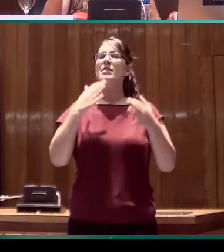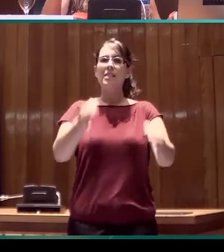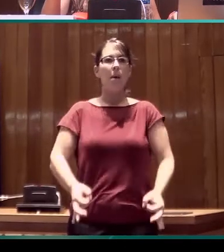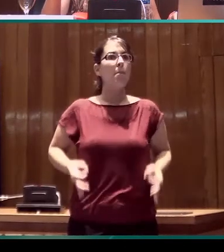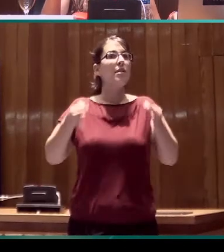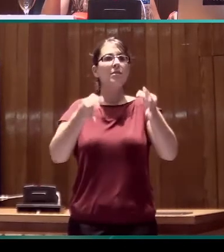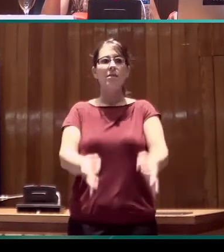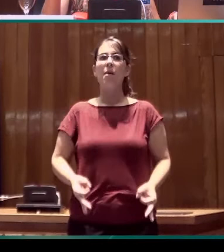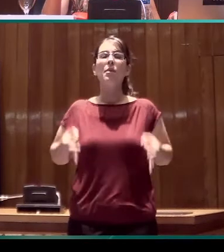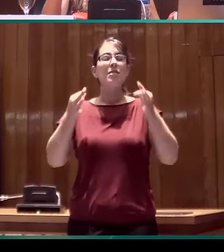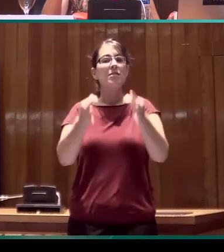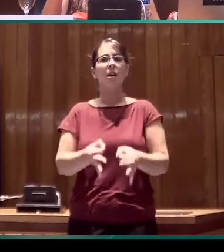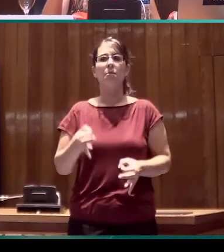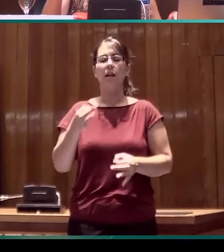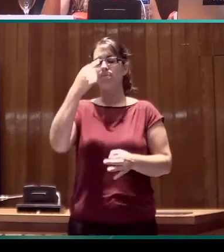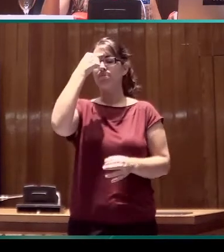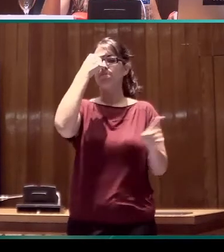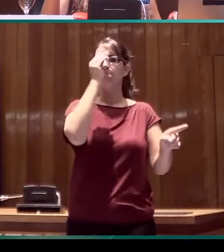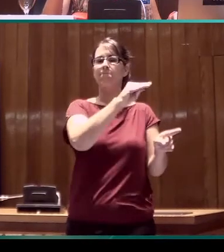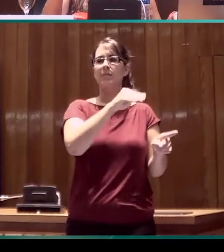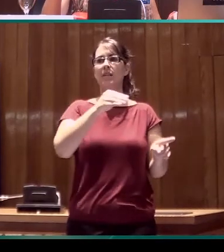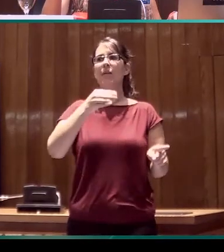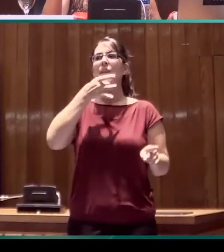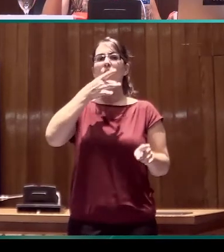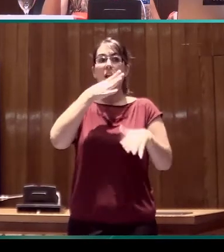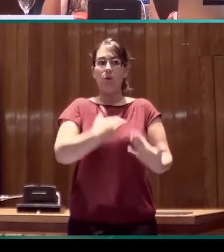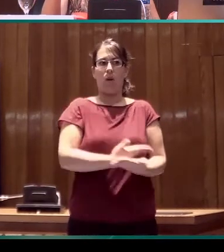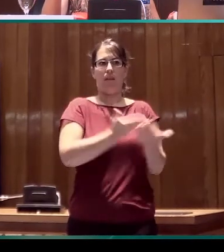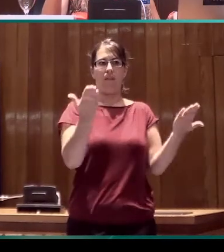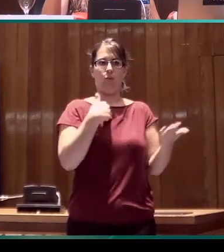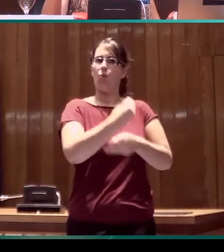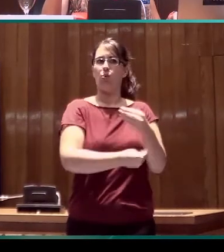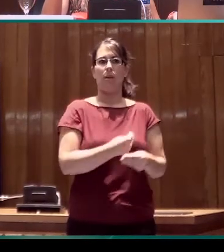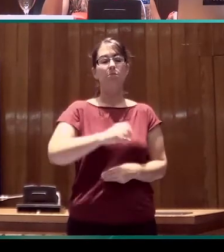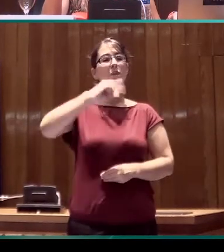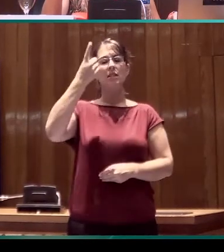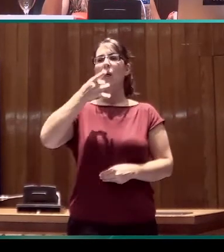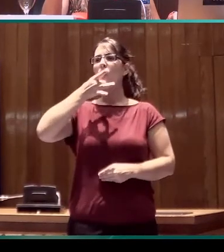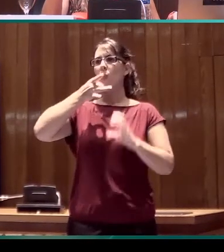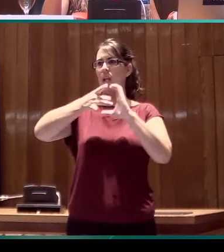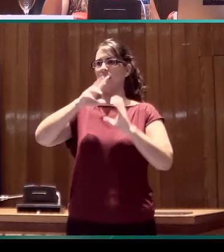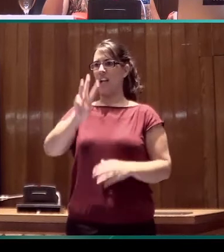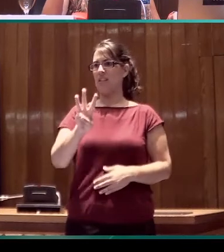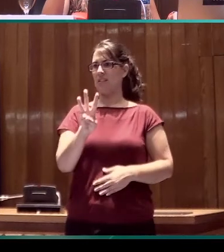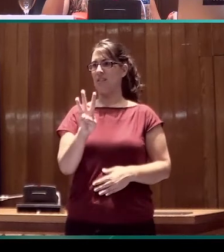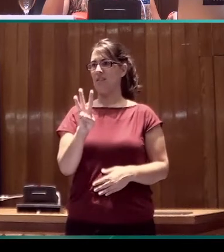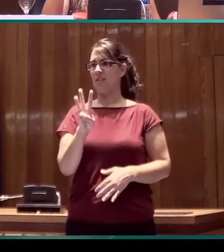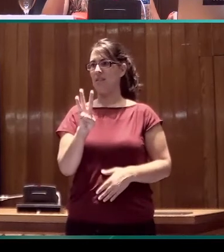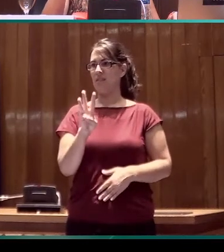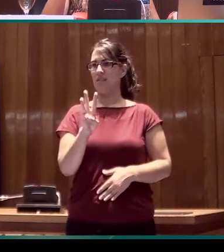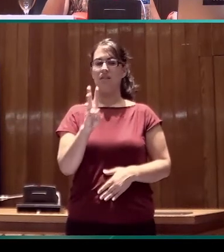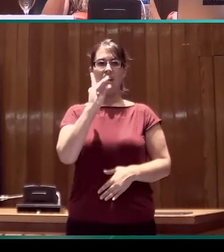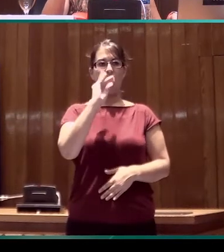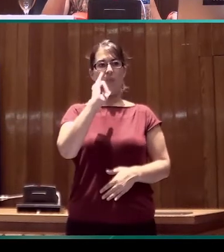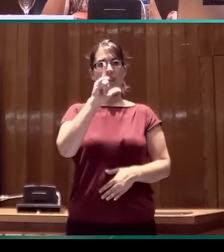se pueda a los diccionarios existentes y, sobre todo, al DILSE 3. Cuando la forma está en el DILSE 3, pues lo